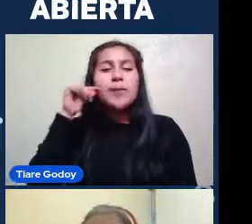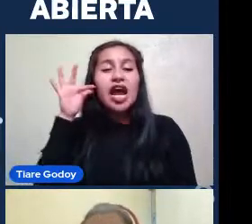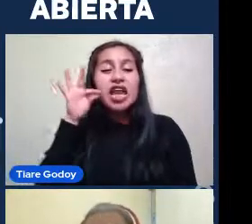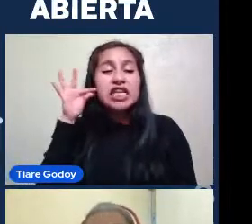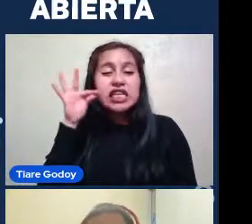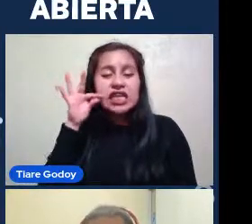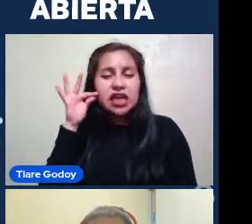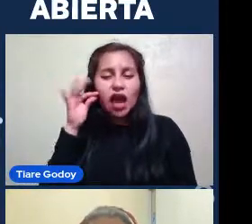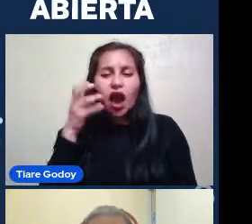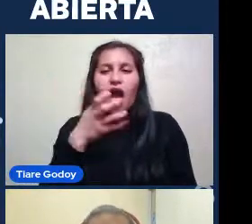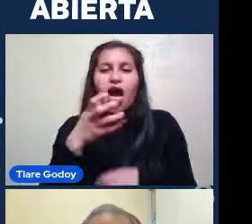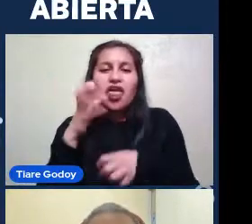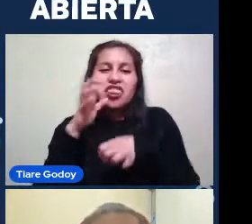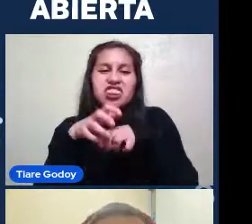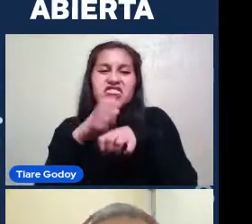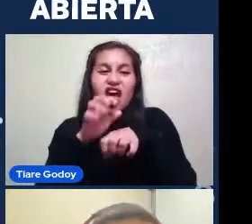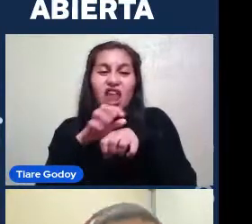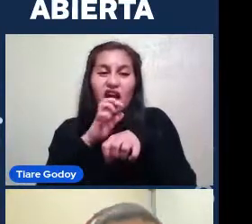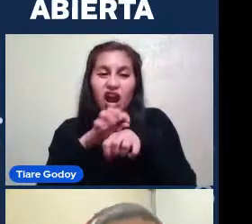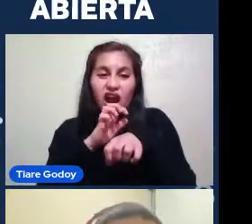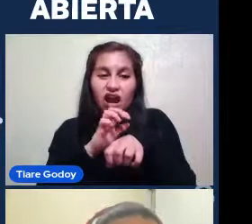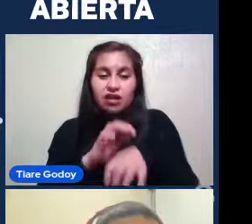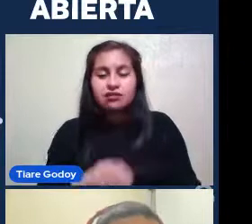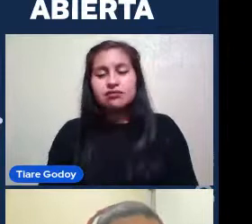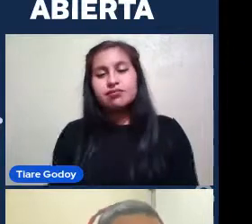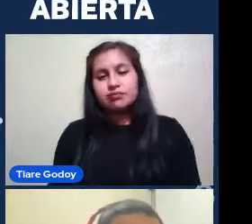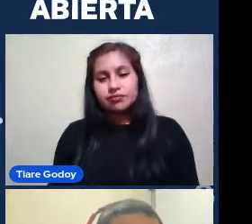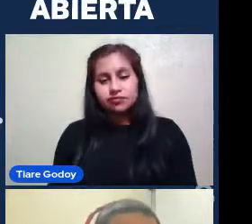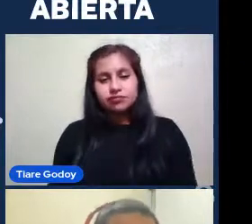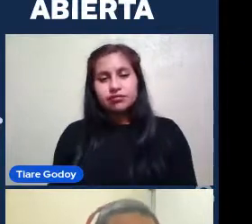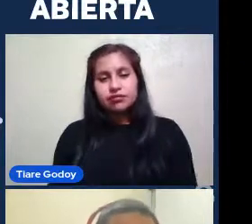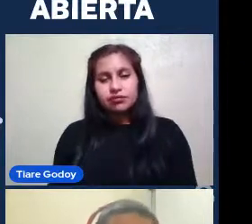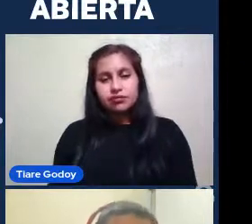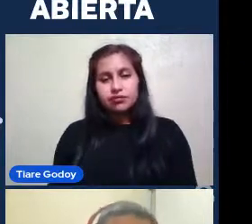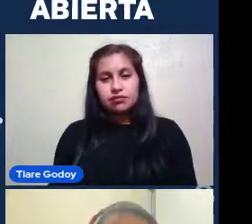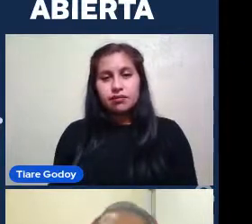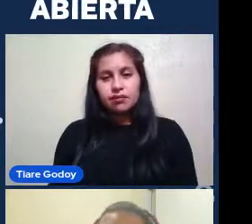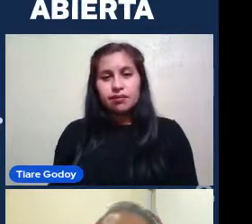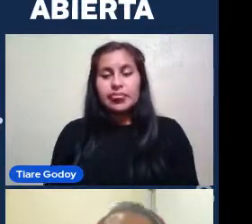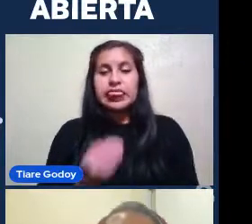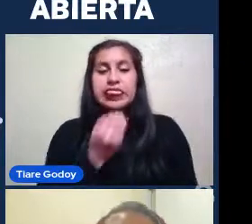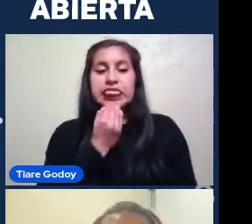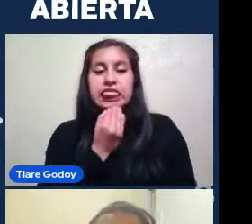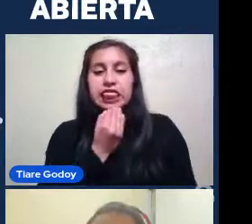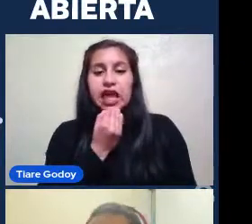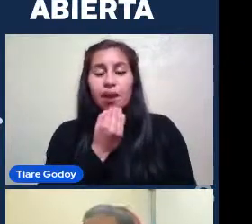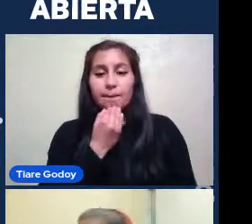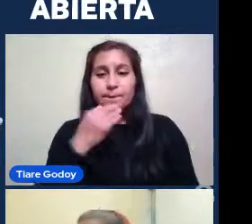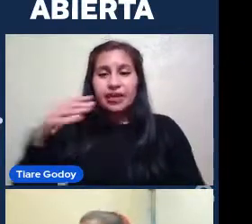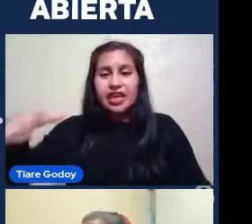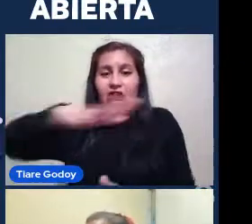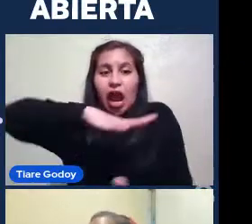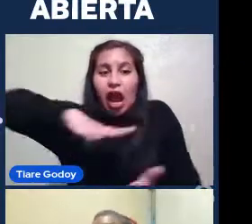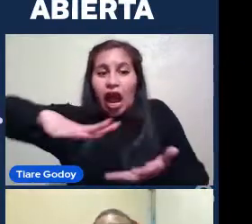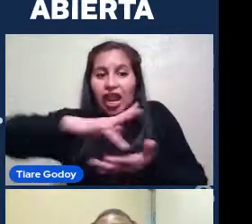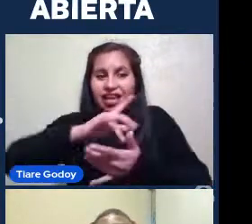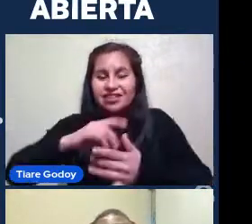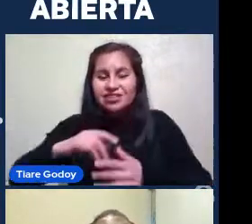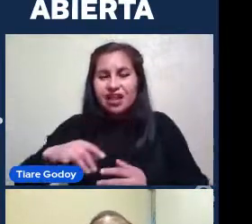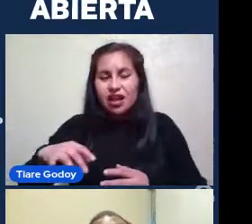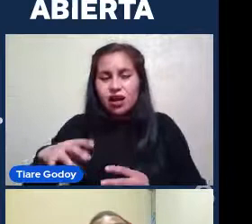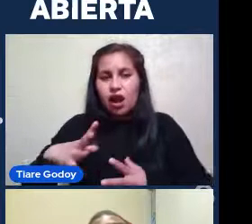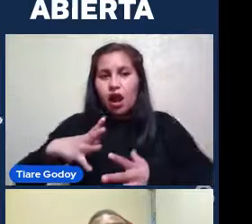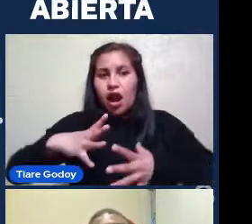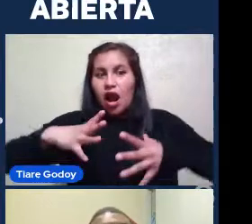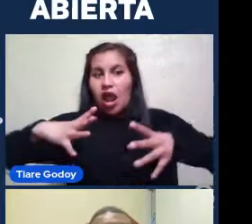confiere Entonces su color A las galaxias Elípticas Y son También Las galaxias Más grandes Que encontramos No